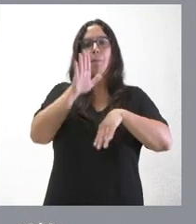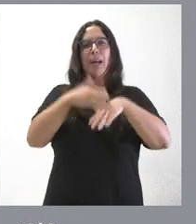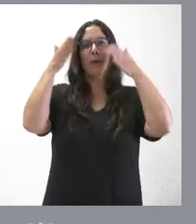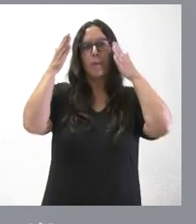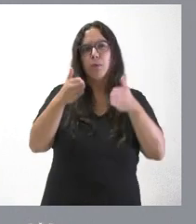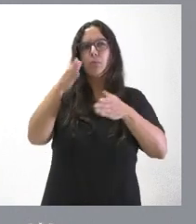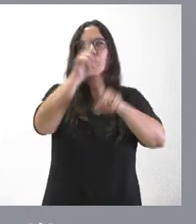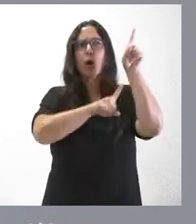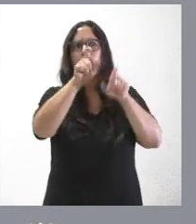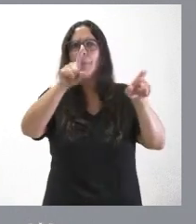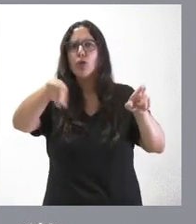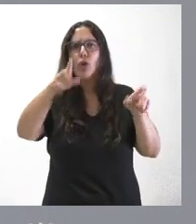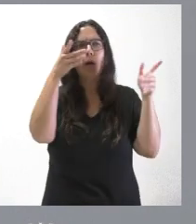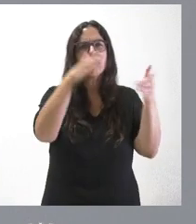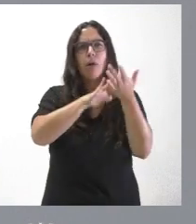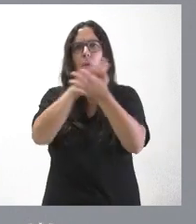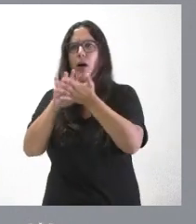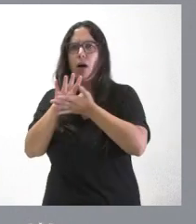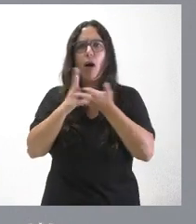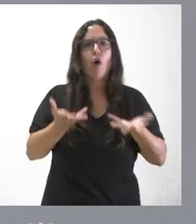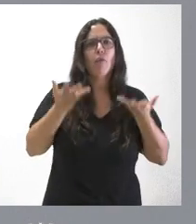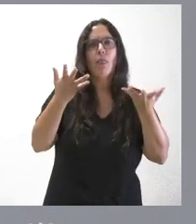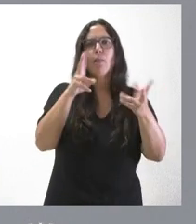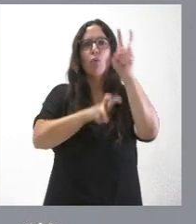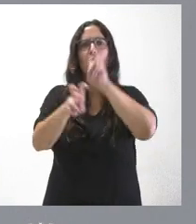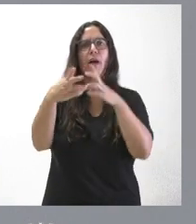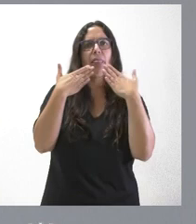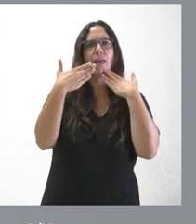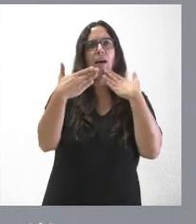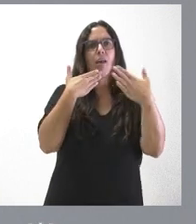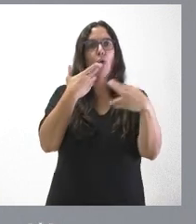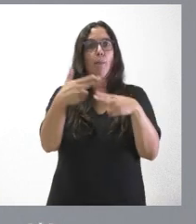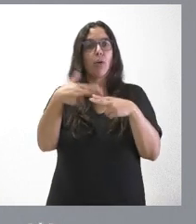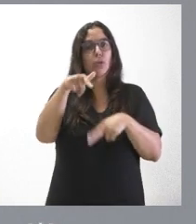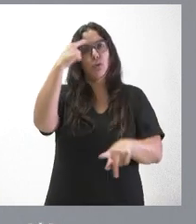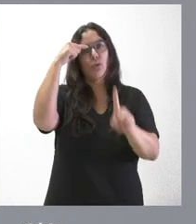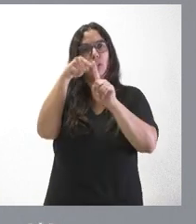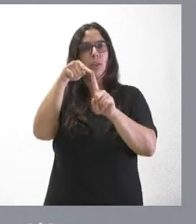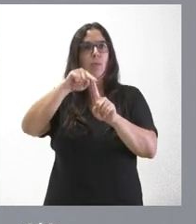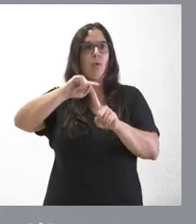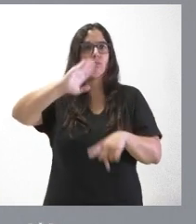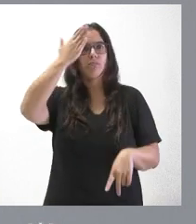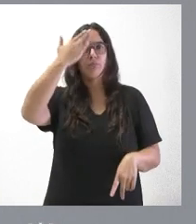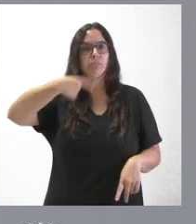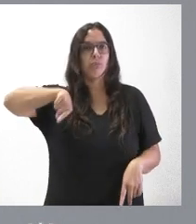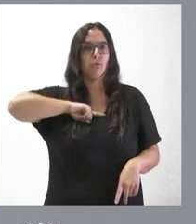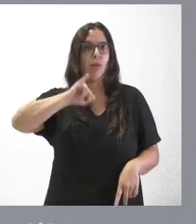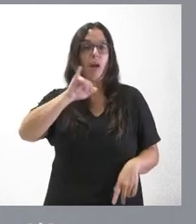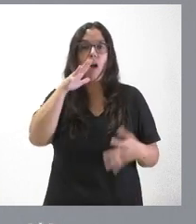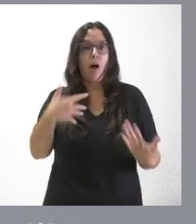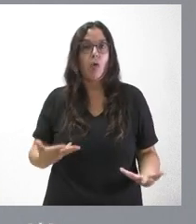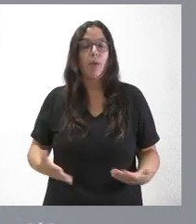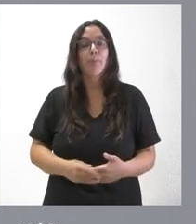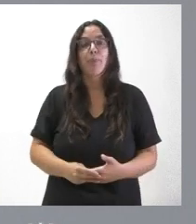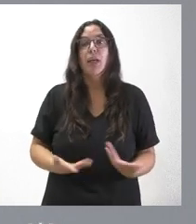gente, por tender la mano y por buscar el diálogo político y parlamentario, es la idea que tenemos ahora en este momento. Pues,